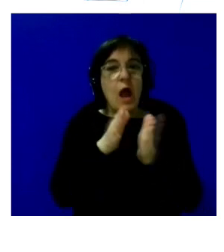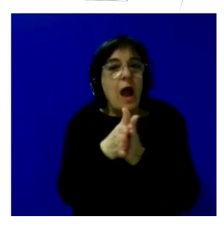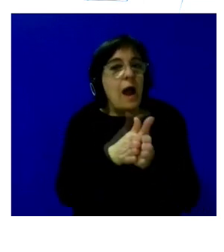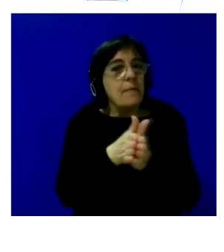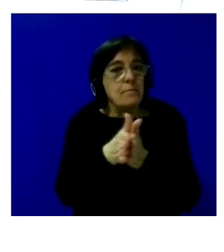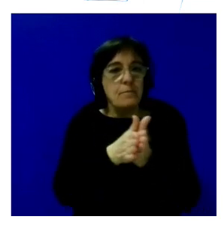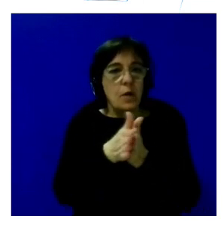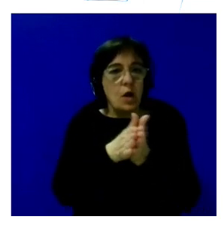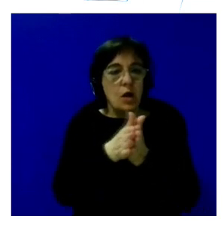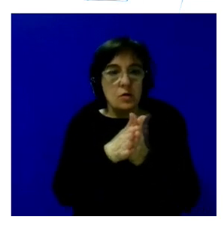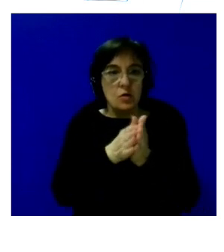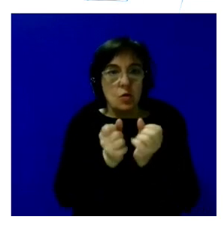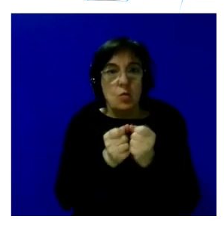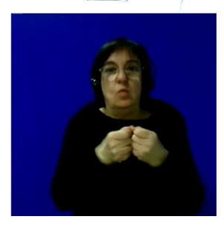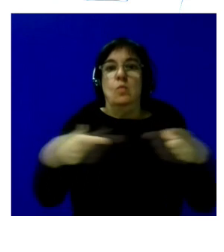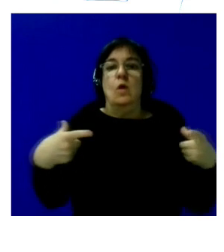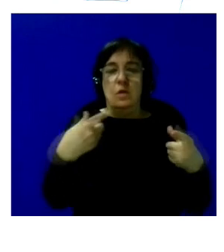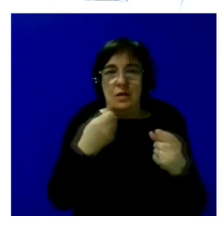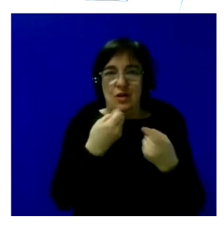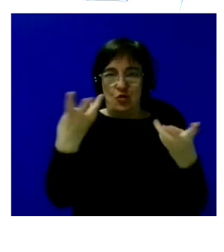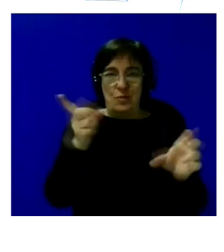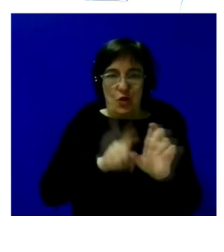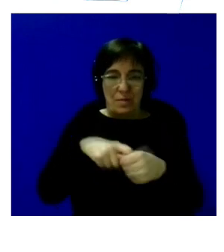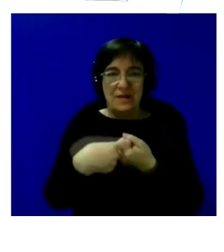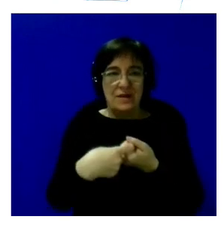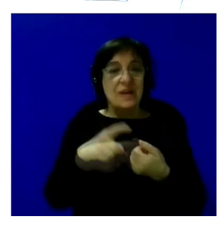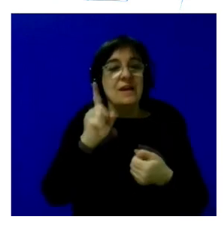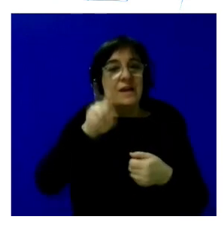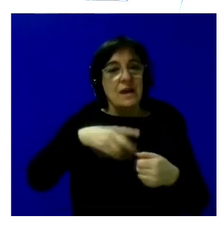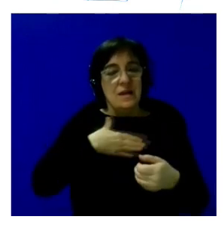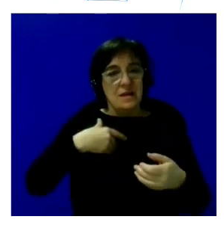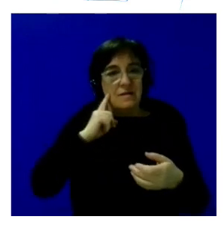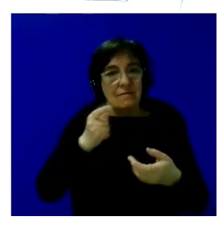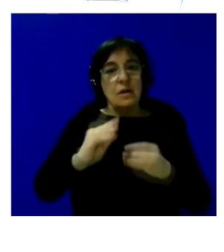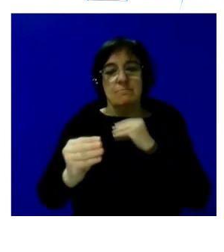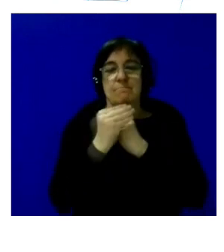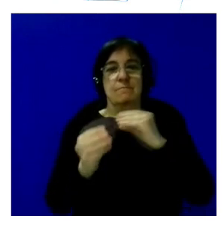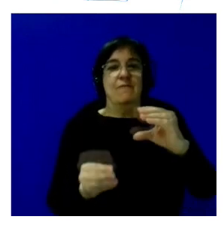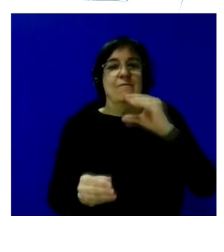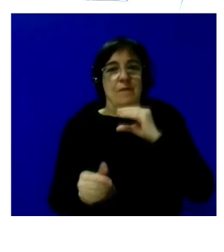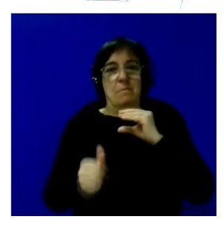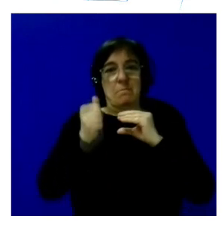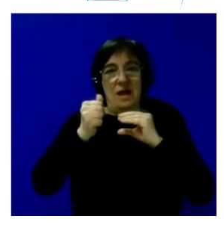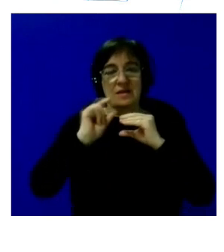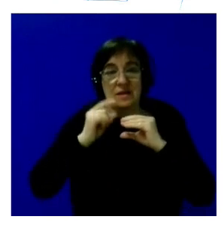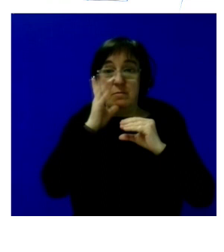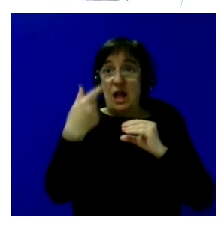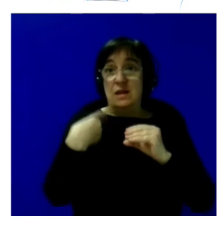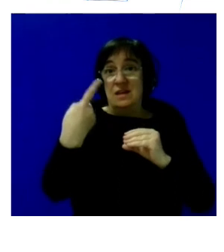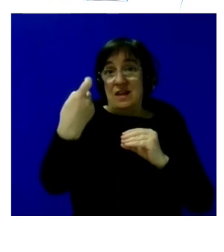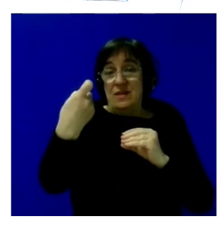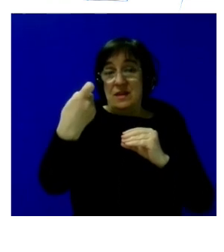que se disparara el número de participantes y eso ha supuesto también un incremento de financiación para poder atender a estos nuevos requerimientos